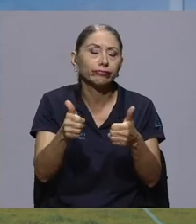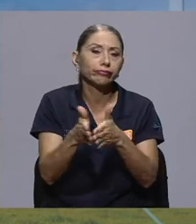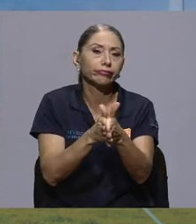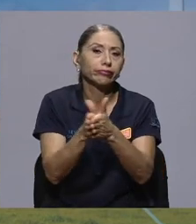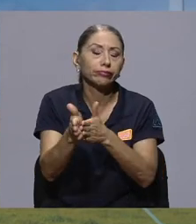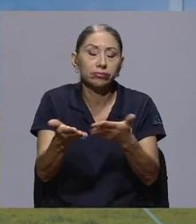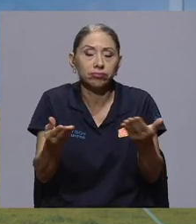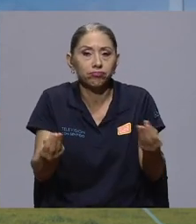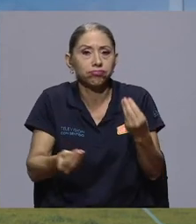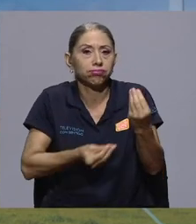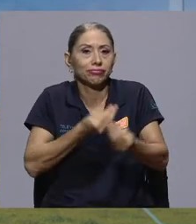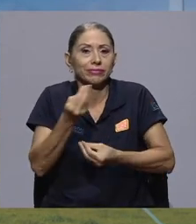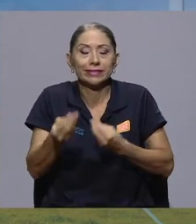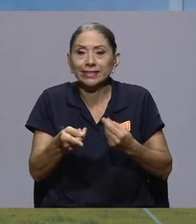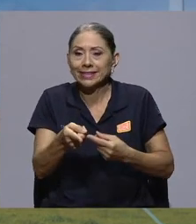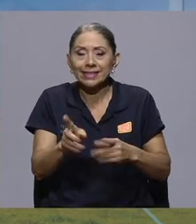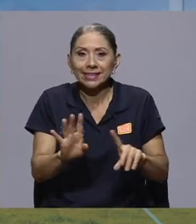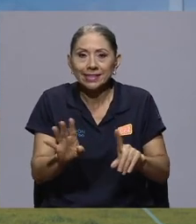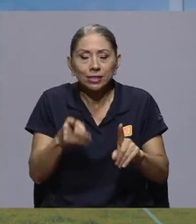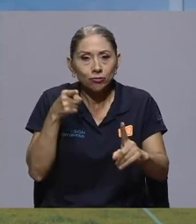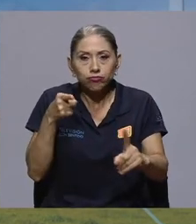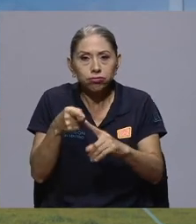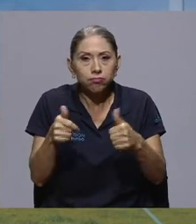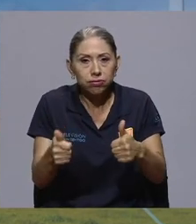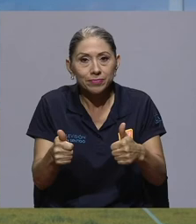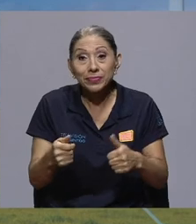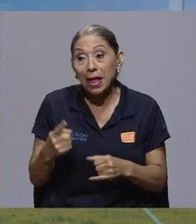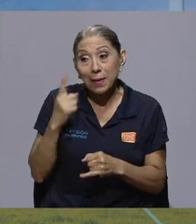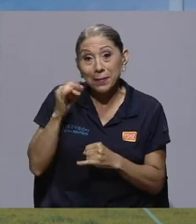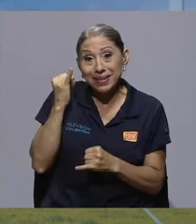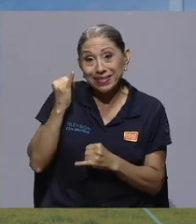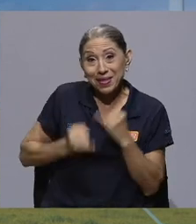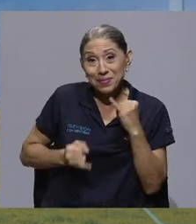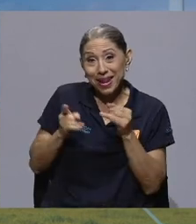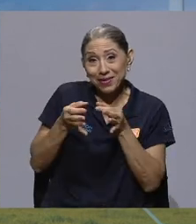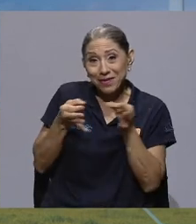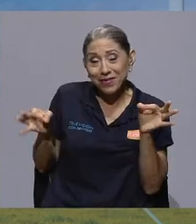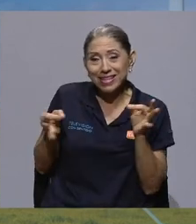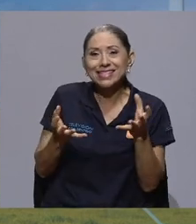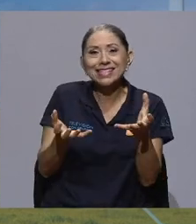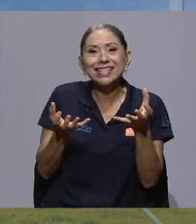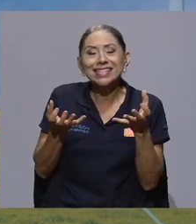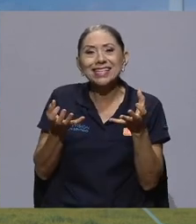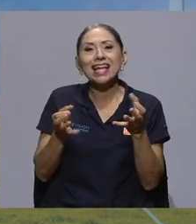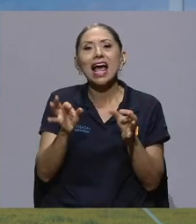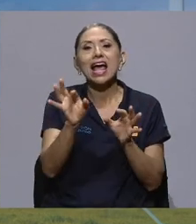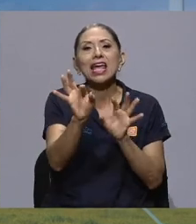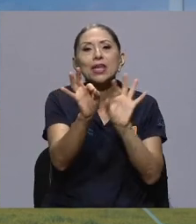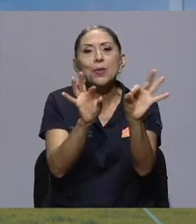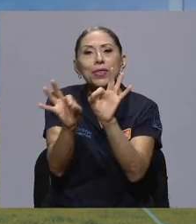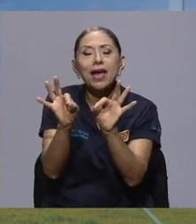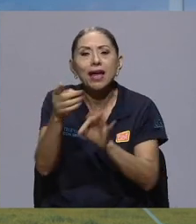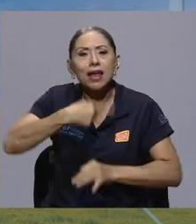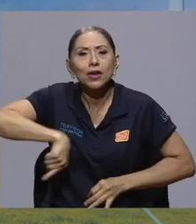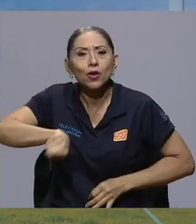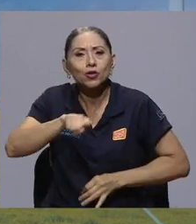y más sin sentido que podemos tener. Yo tal vez para terminar esta frase, Ronald, quisiera invitar a que cambiemos